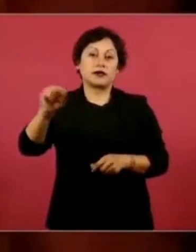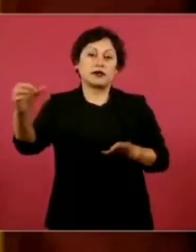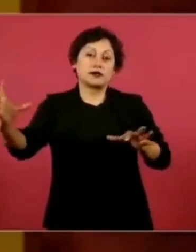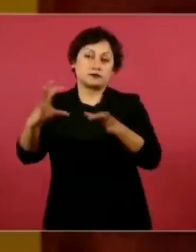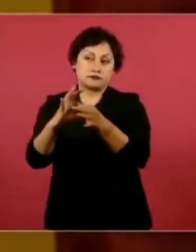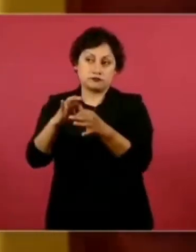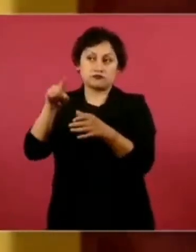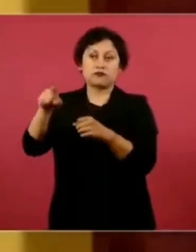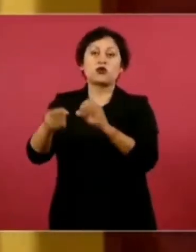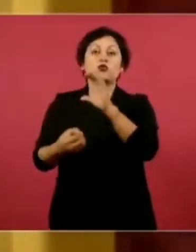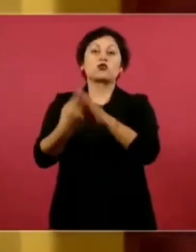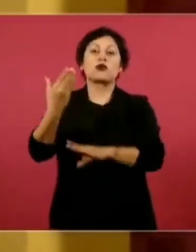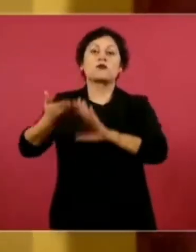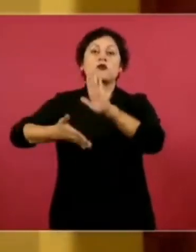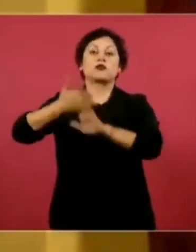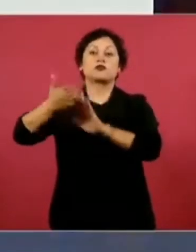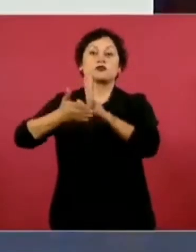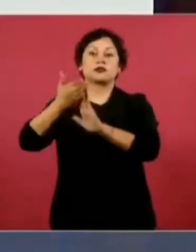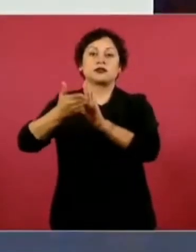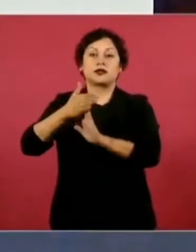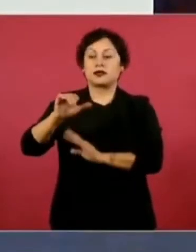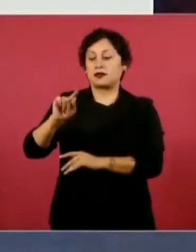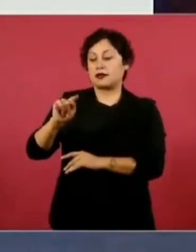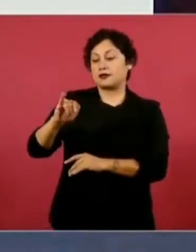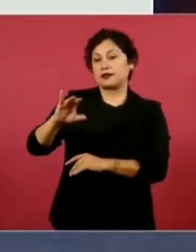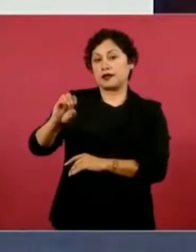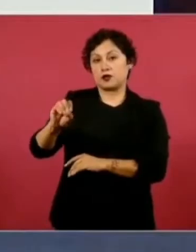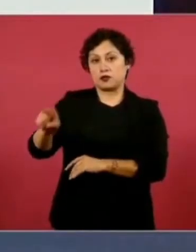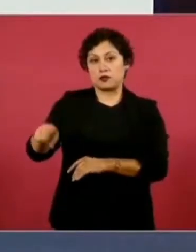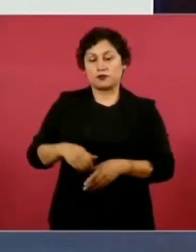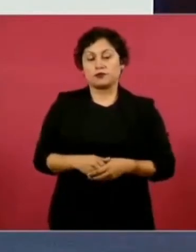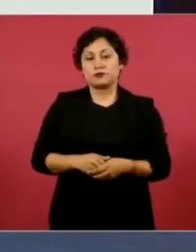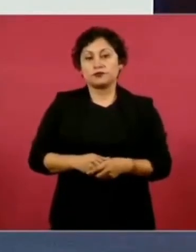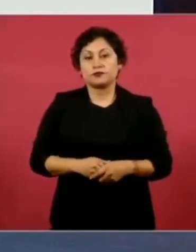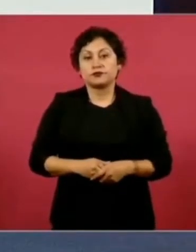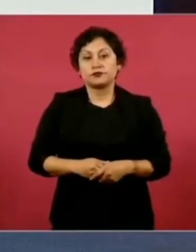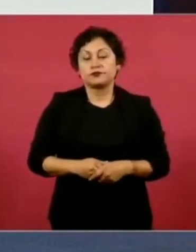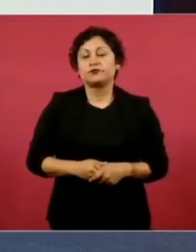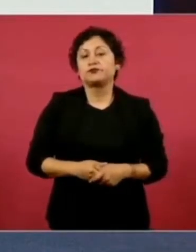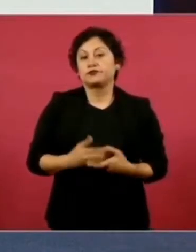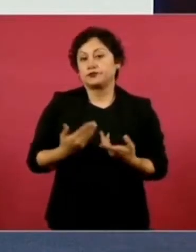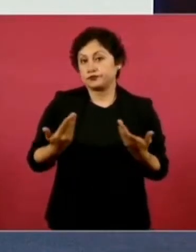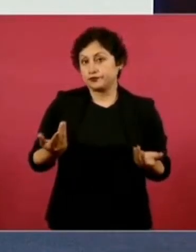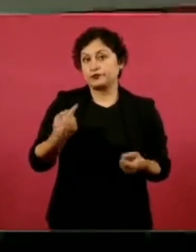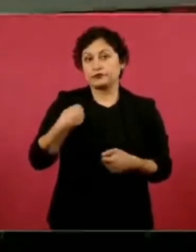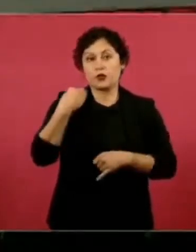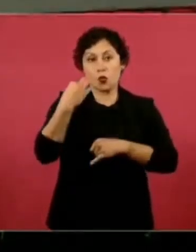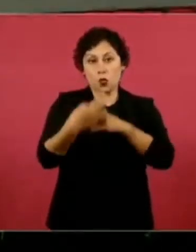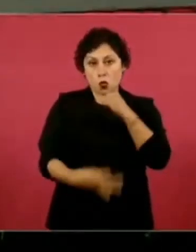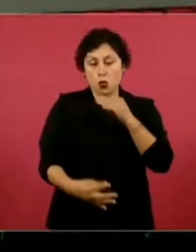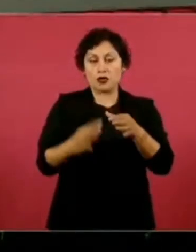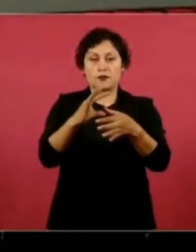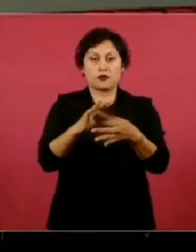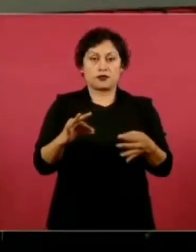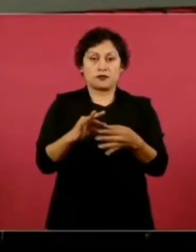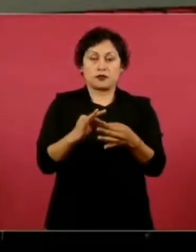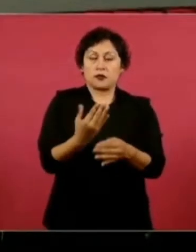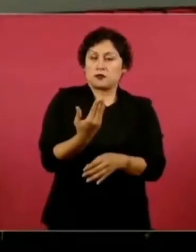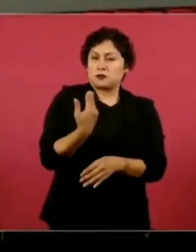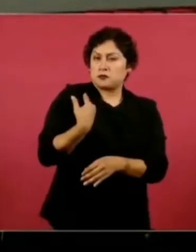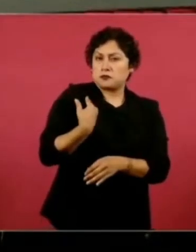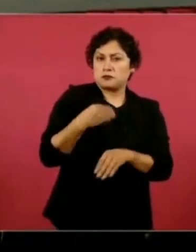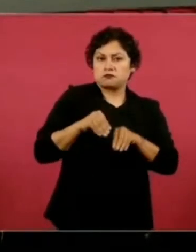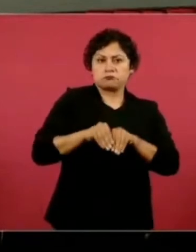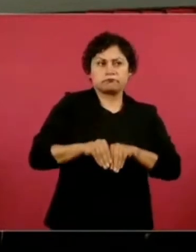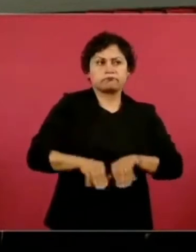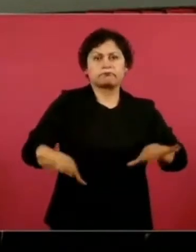en San Salvador, Atenco. Finalmente, solamente comentar, hace unos días publicamos la convocatoria para